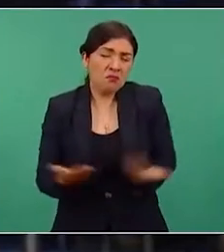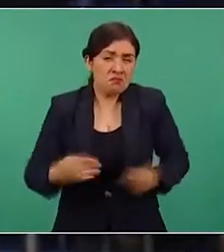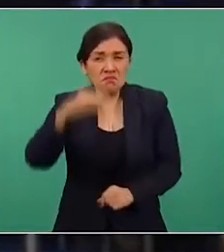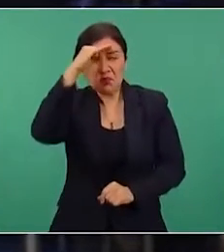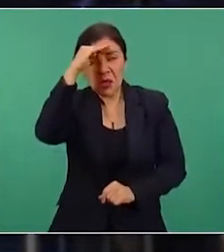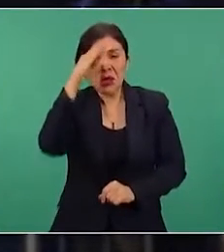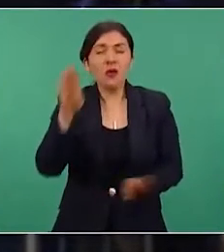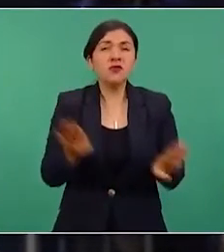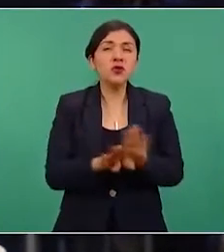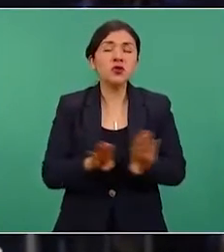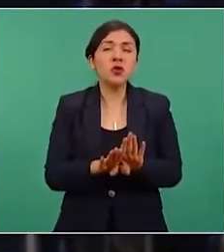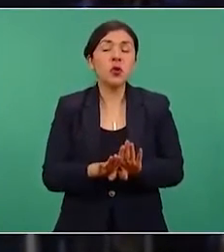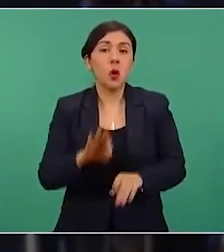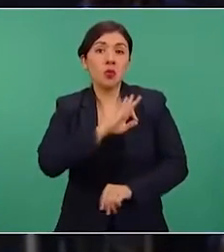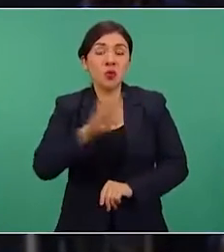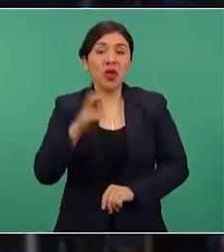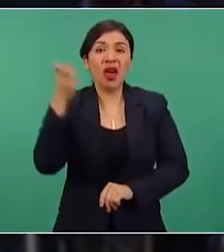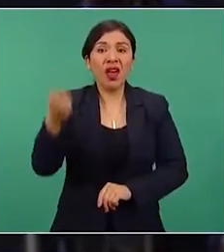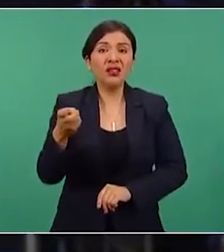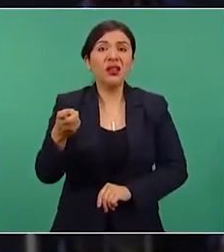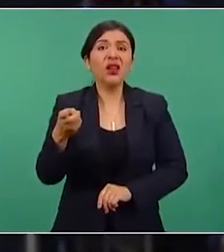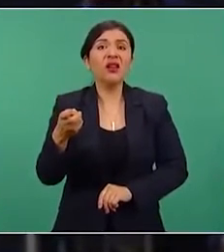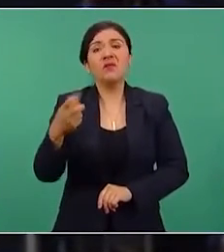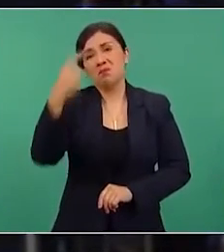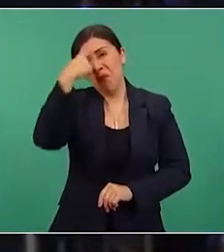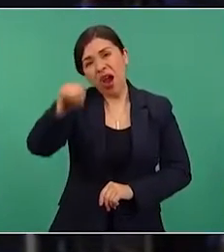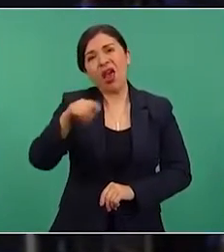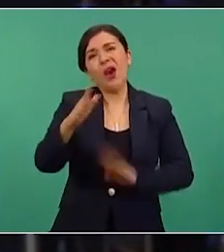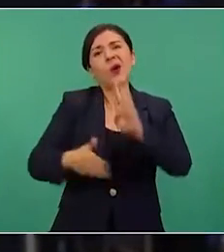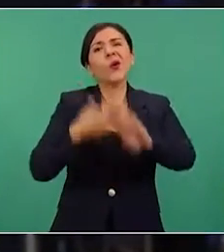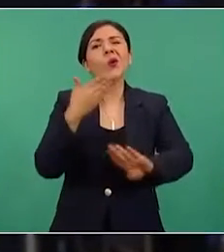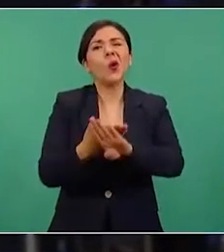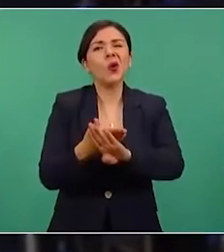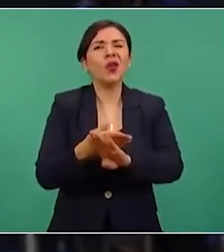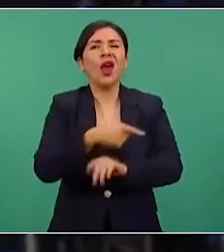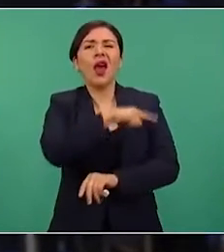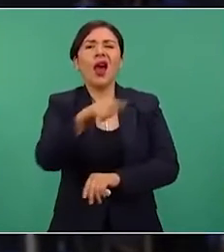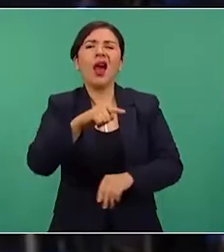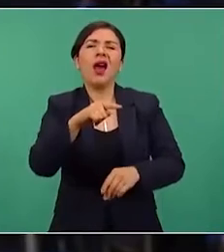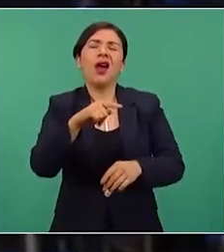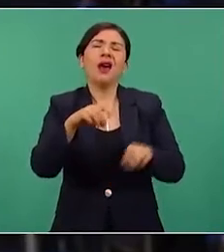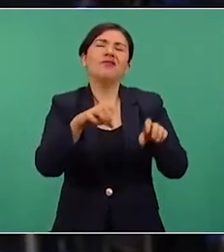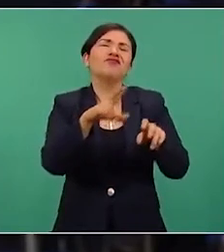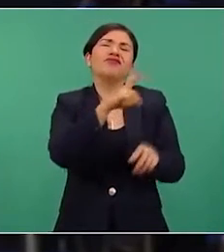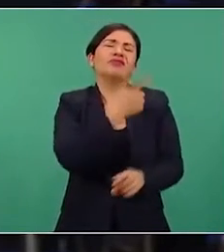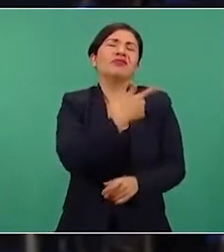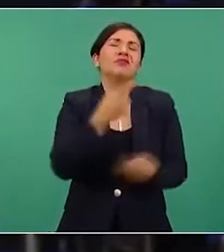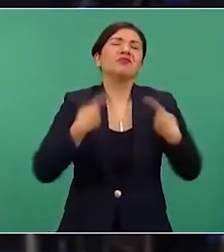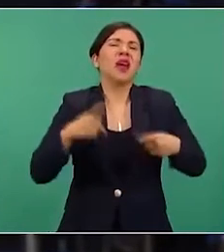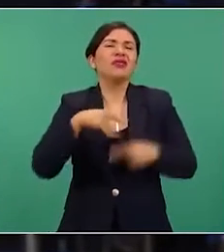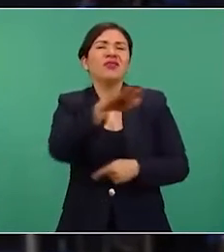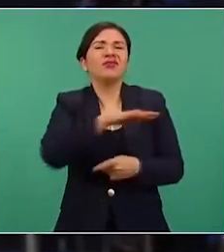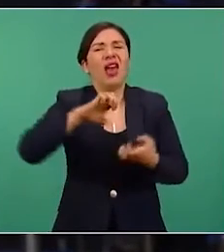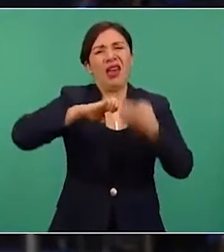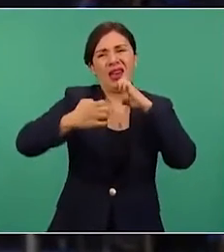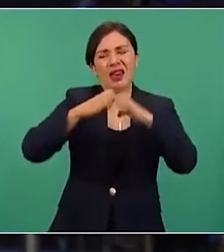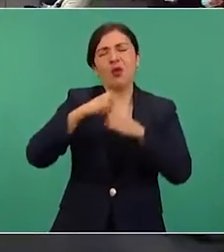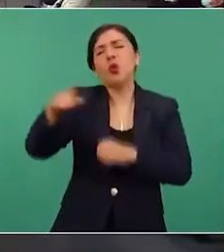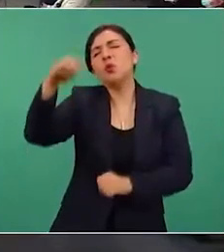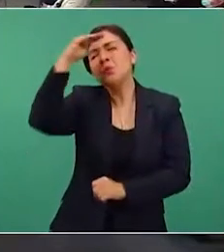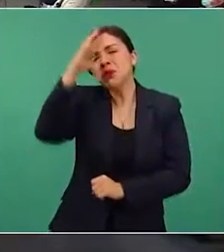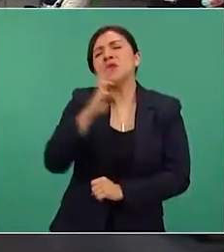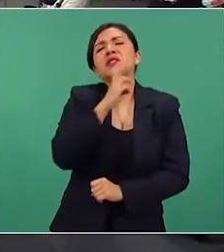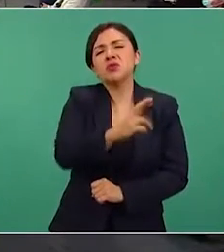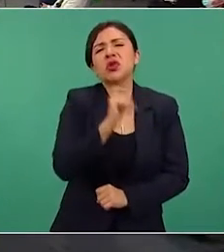usarse para atacar a los adversarios, ¿qué responde a estas críticas que se han dado por el nombramiento?